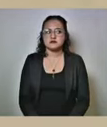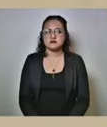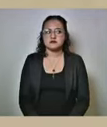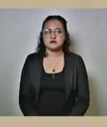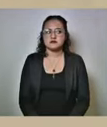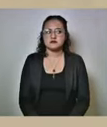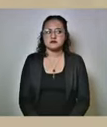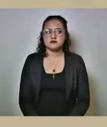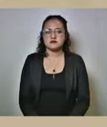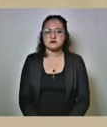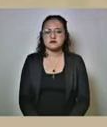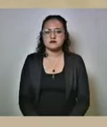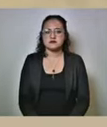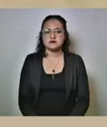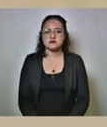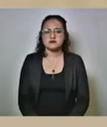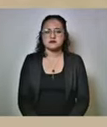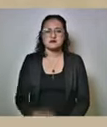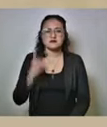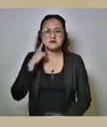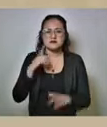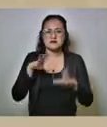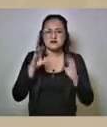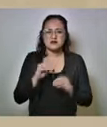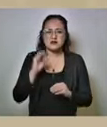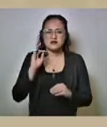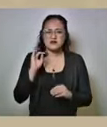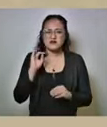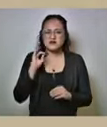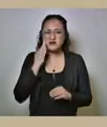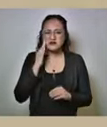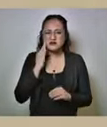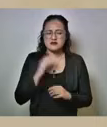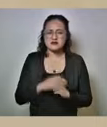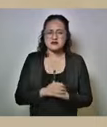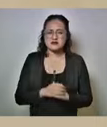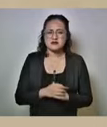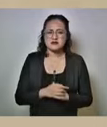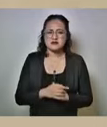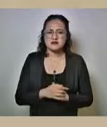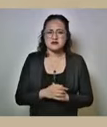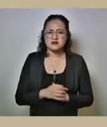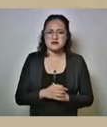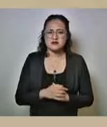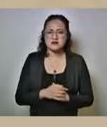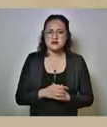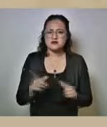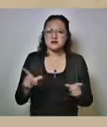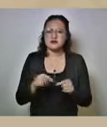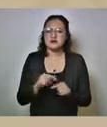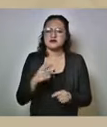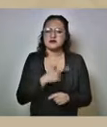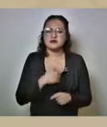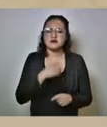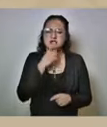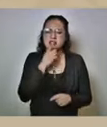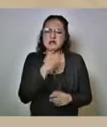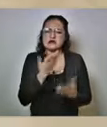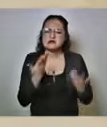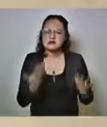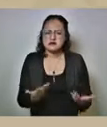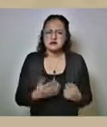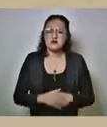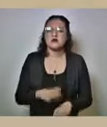apaga apaga tu audio ya me escuchan pero solamente me gustaría precisar